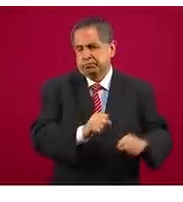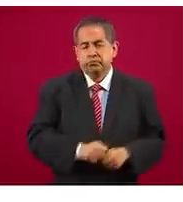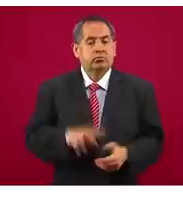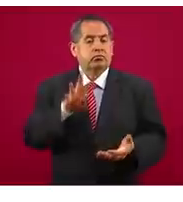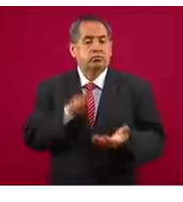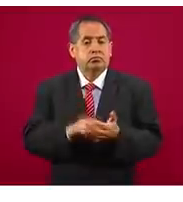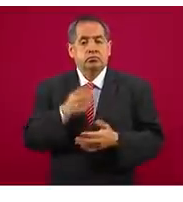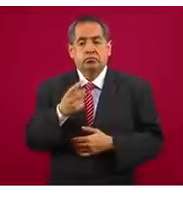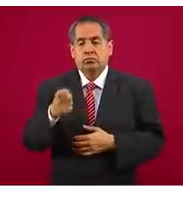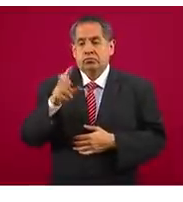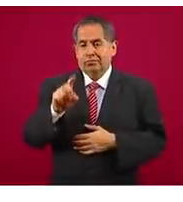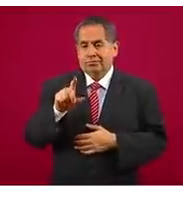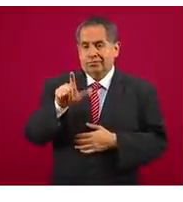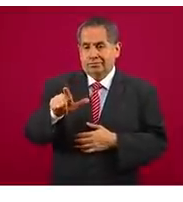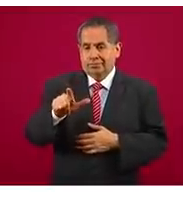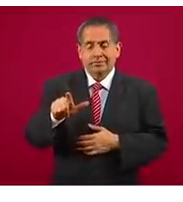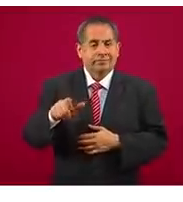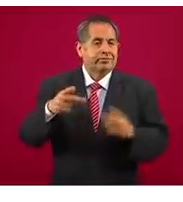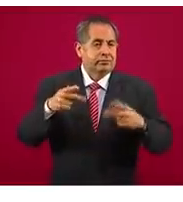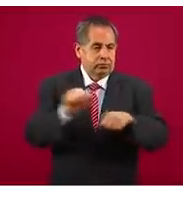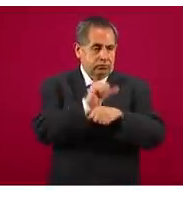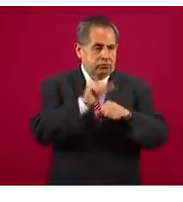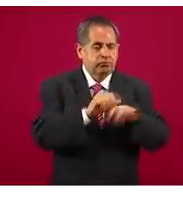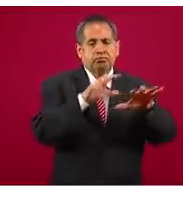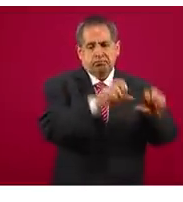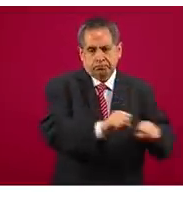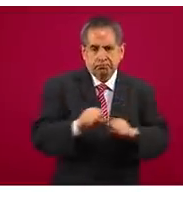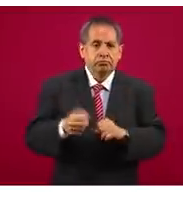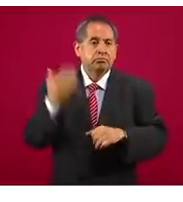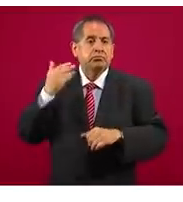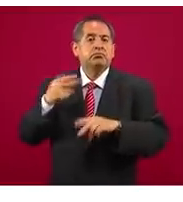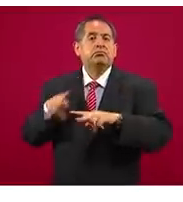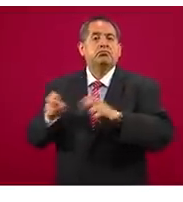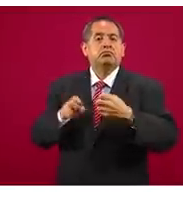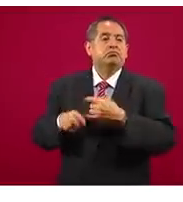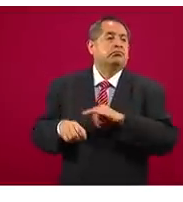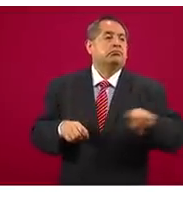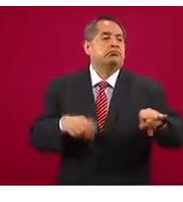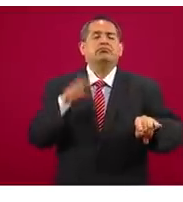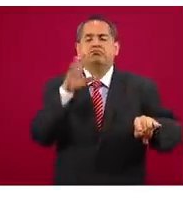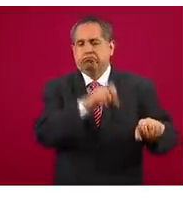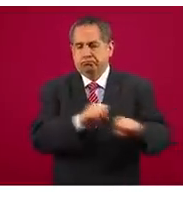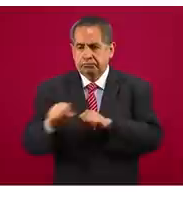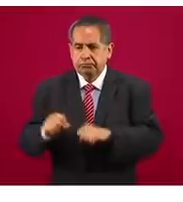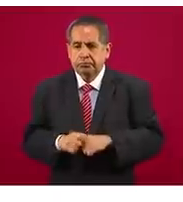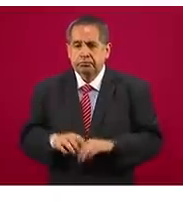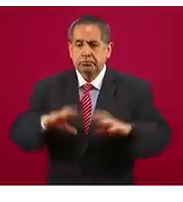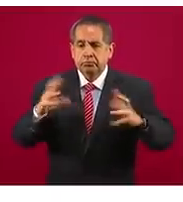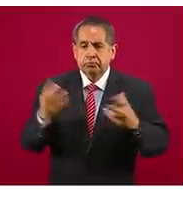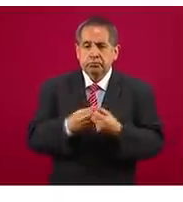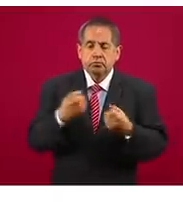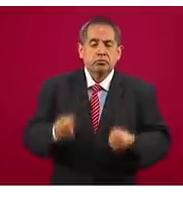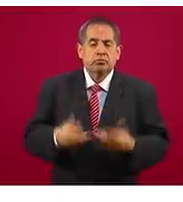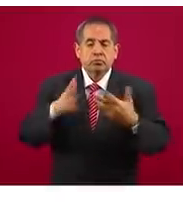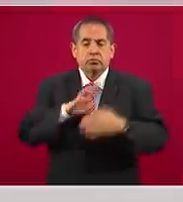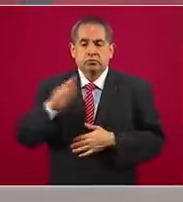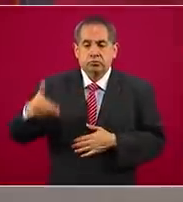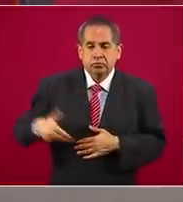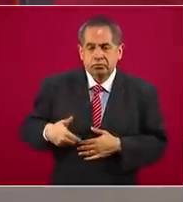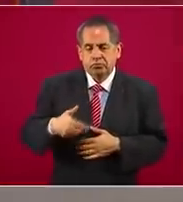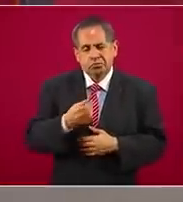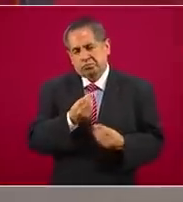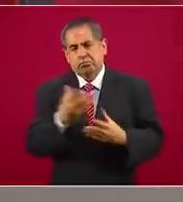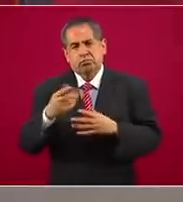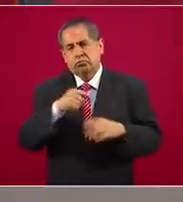vehículos que estaban con reporte de robo y se han atendido cinco mil 579 accidentes. Repito, esto solamente en el